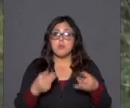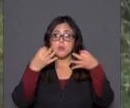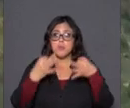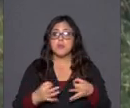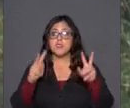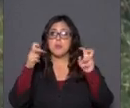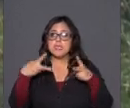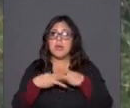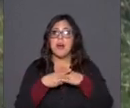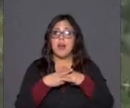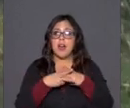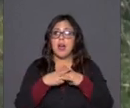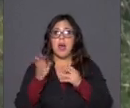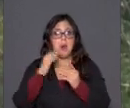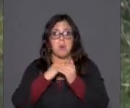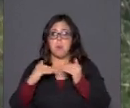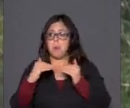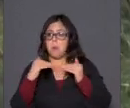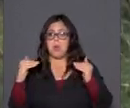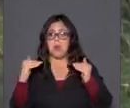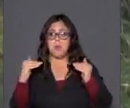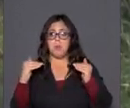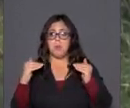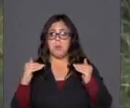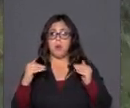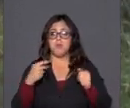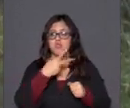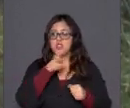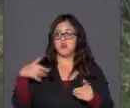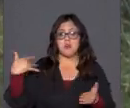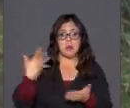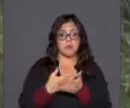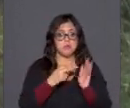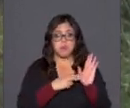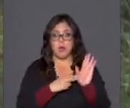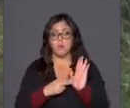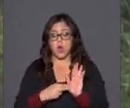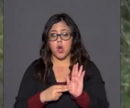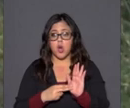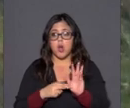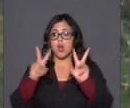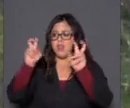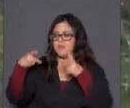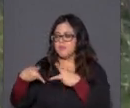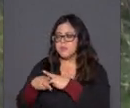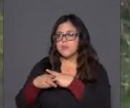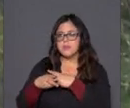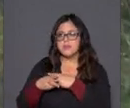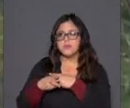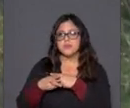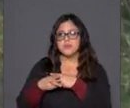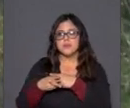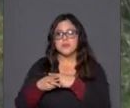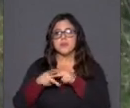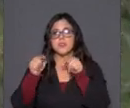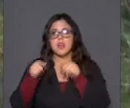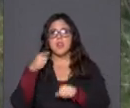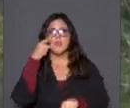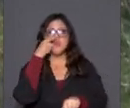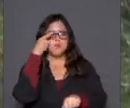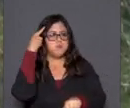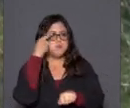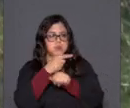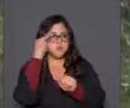sabotaje, como ha quedado de manifiesto en estas últimas dos semanas. Sabotajes que han estado dirigidos y que tienen como